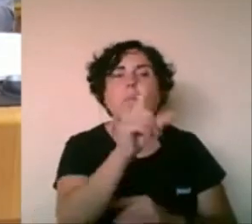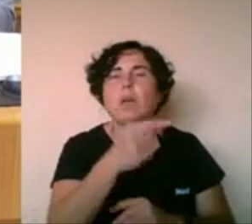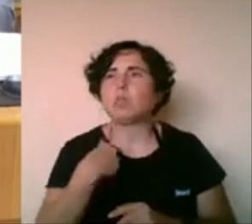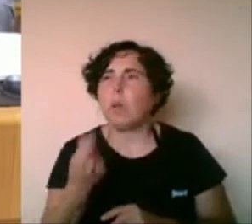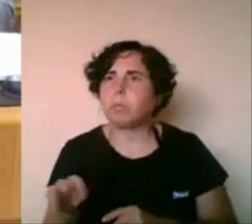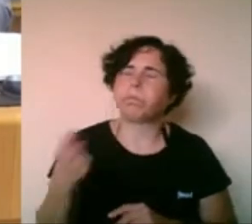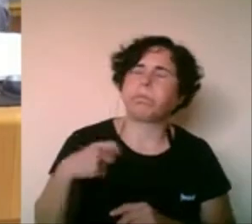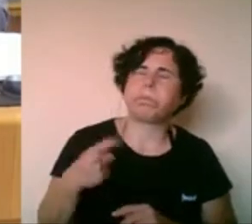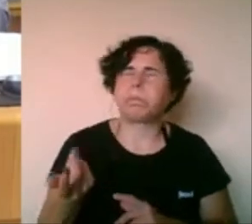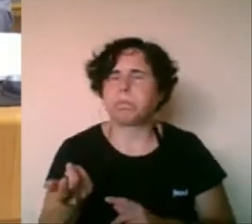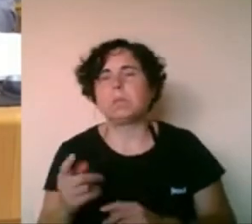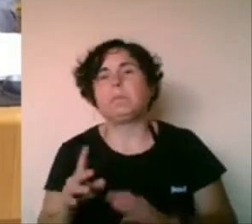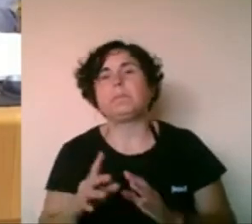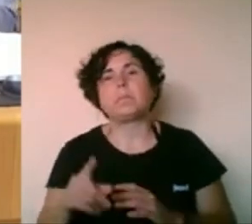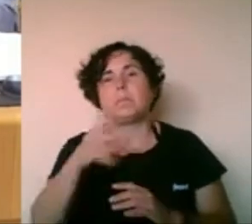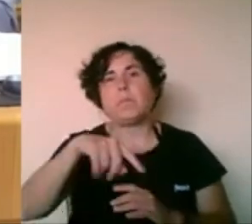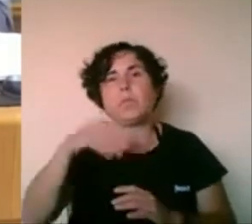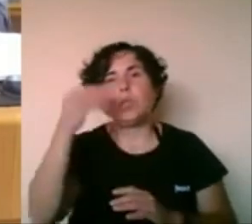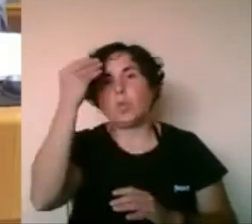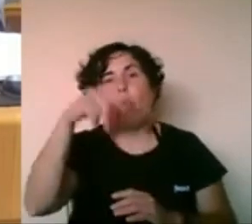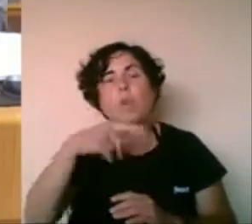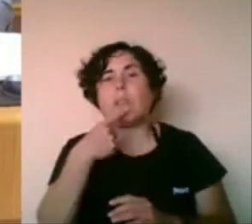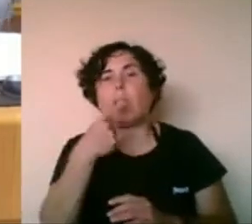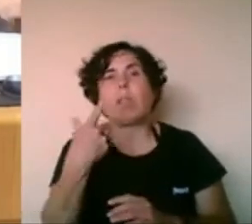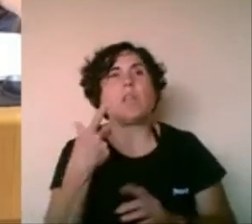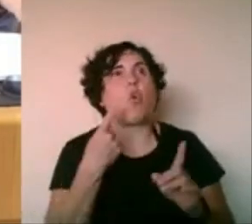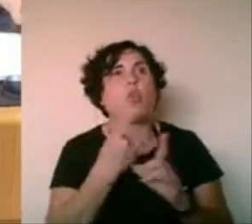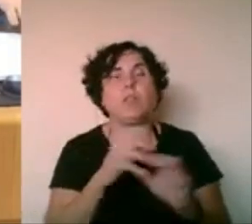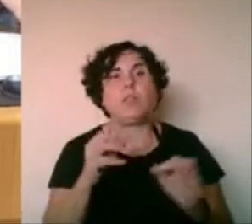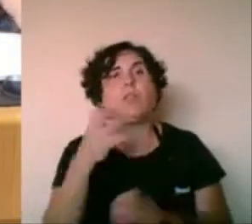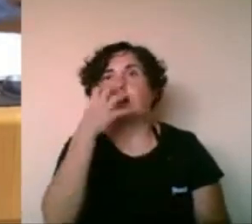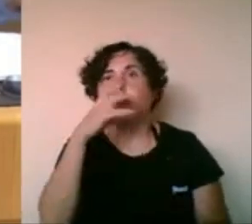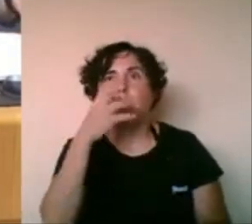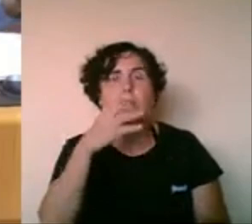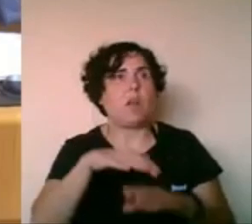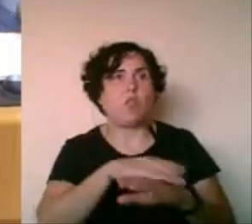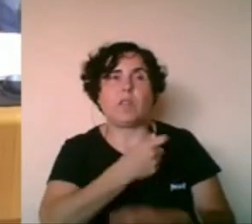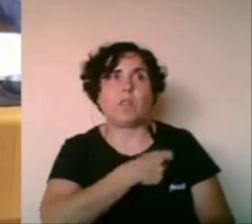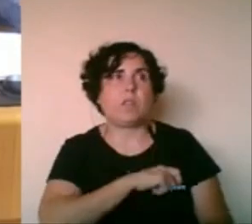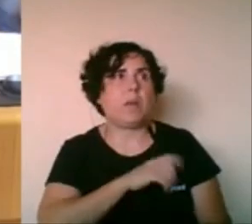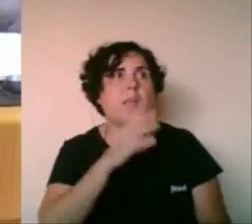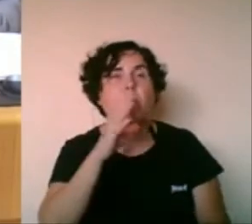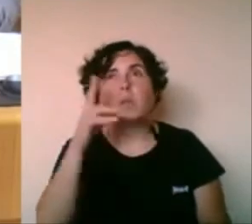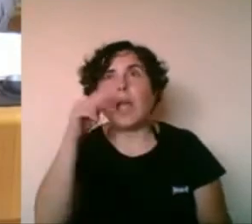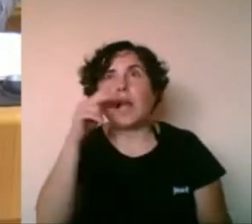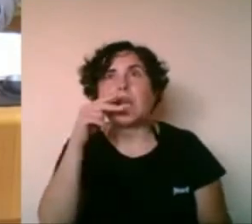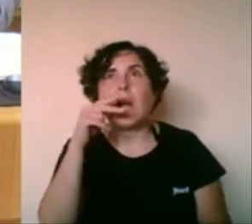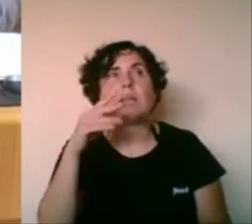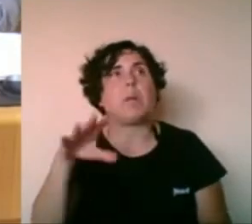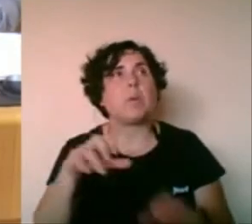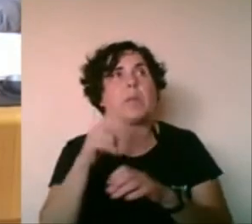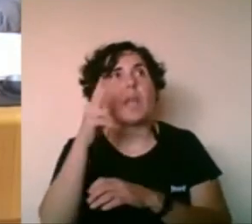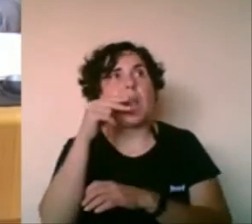moción. Yo creo que nadie se puede negar hoy a que hay que reclamarle al Gobierno de España de que por qué Alicante, nuestra provincia, no es reconocida